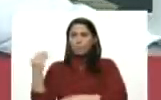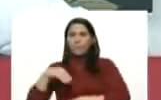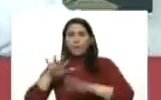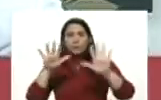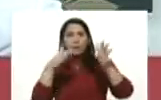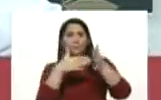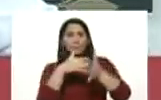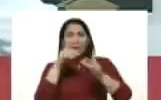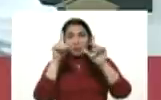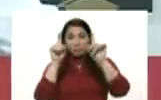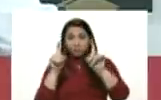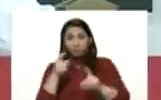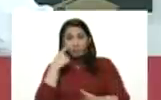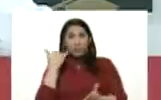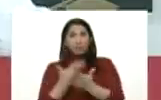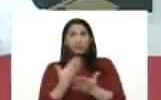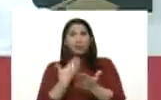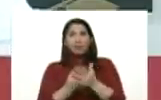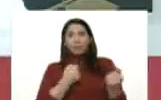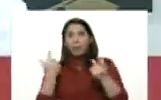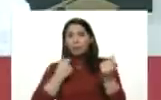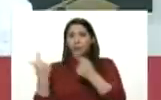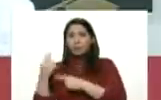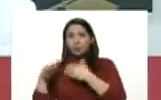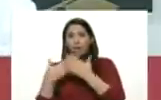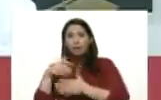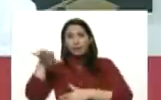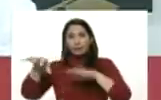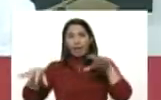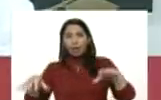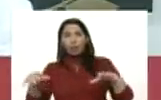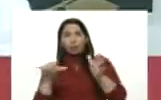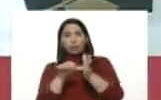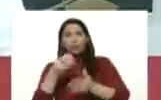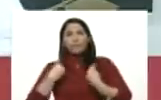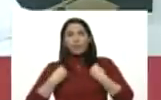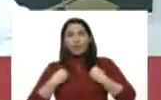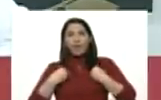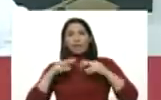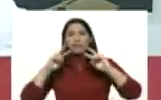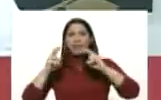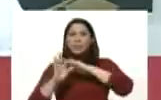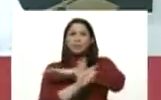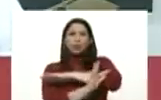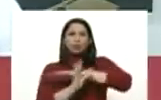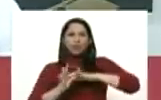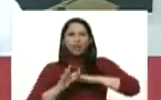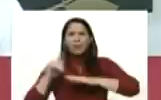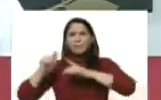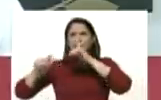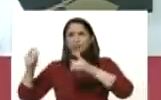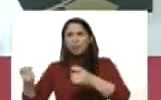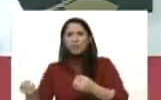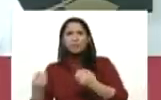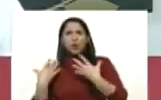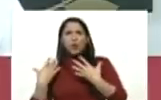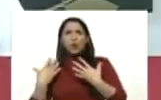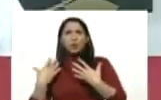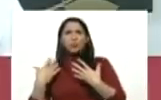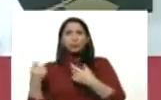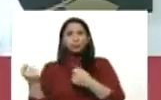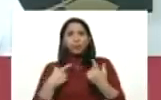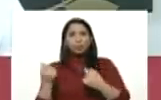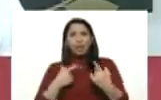pendientes de movilización. Así que el tema de frontera, el tema de los casos importados ocupa